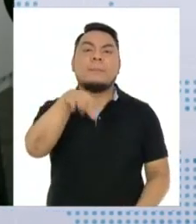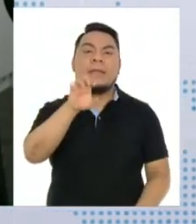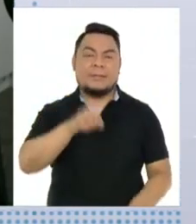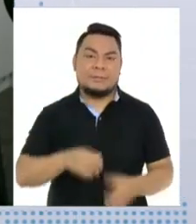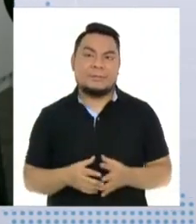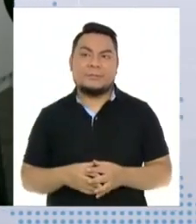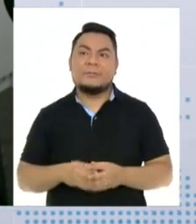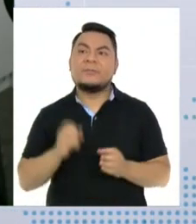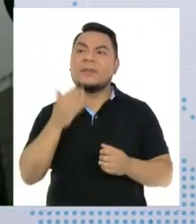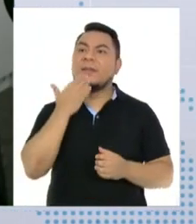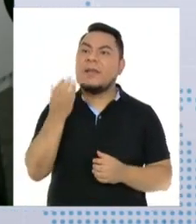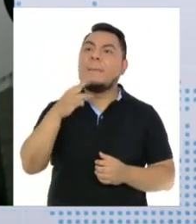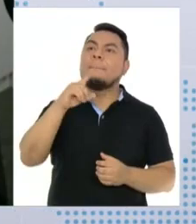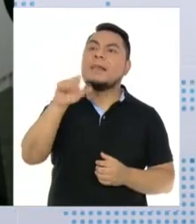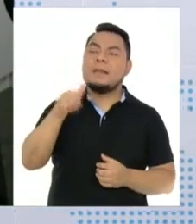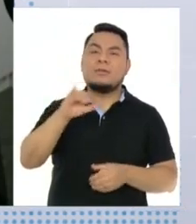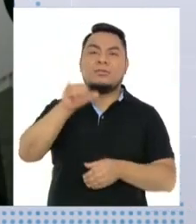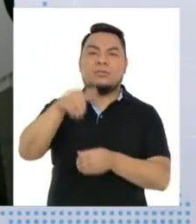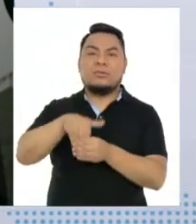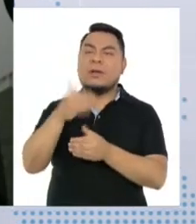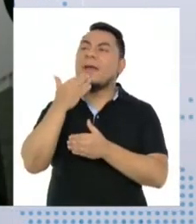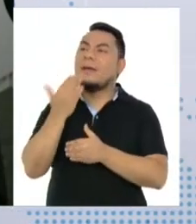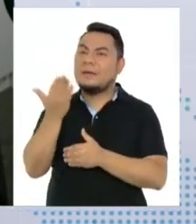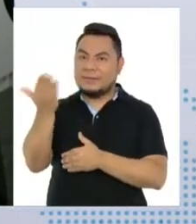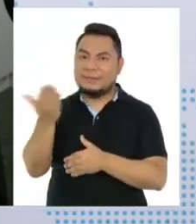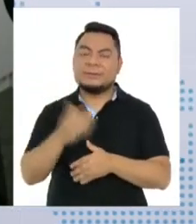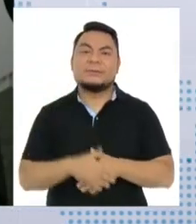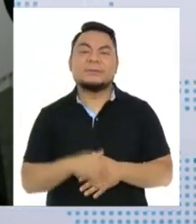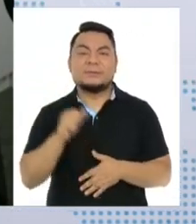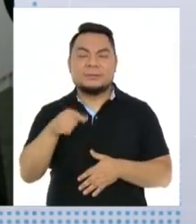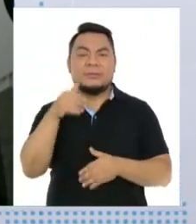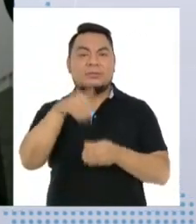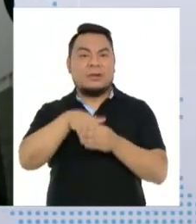Gracias a Milagros. Y todo el Jurado Nacional de Elecciones por un voto informado.